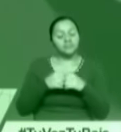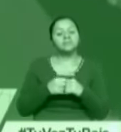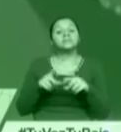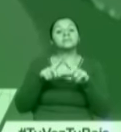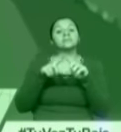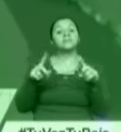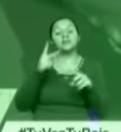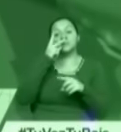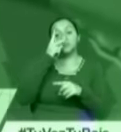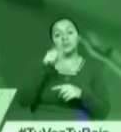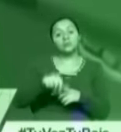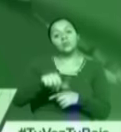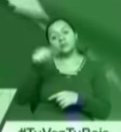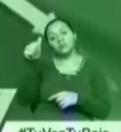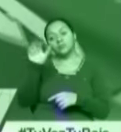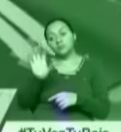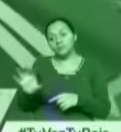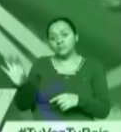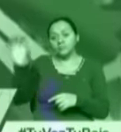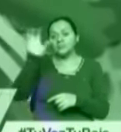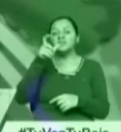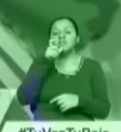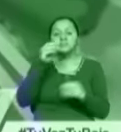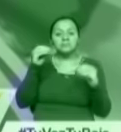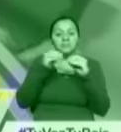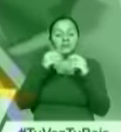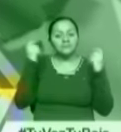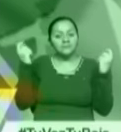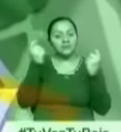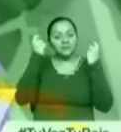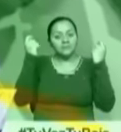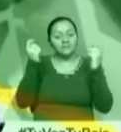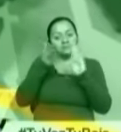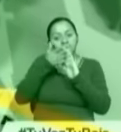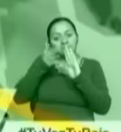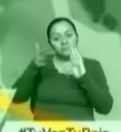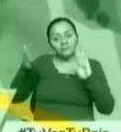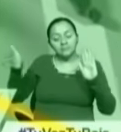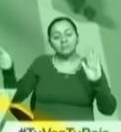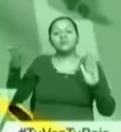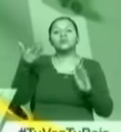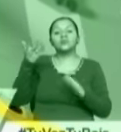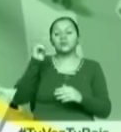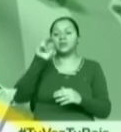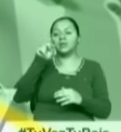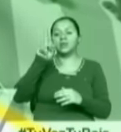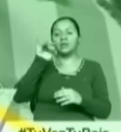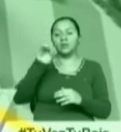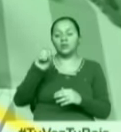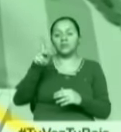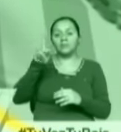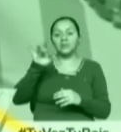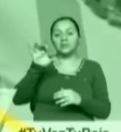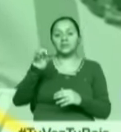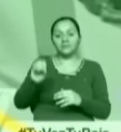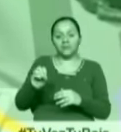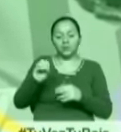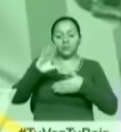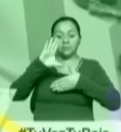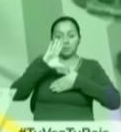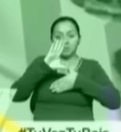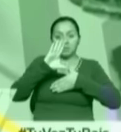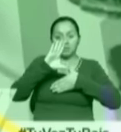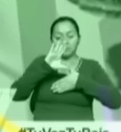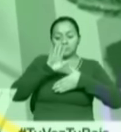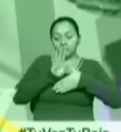Francia quien festejará en más oportunidades. Del Océano Índico al Pacífico, pasando por las Américas, gracias a sus